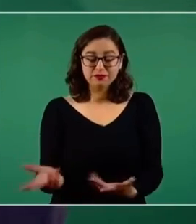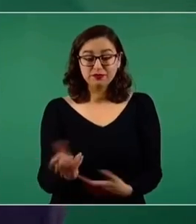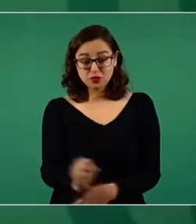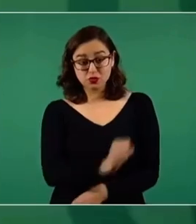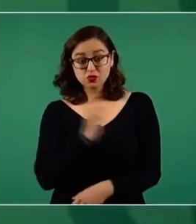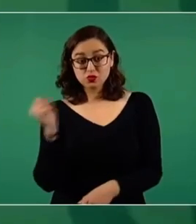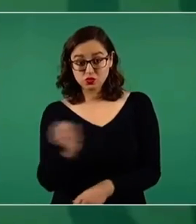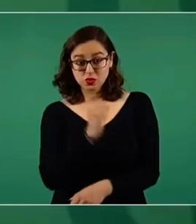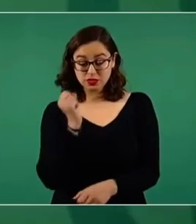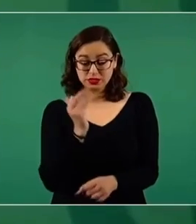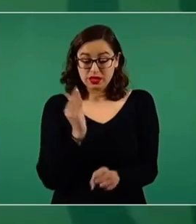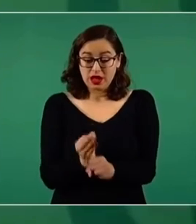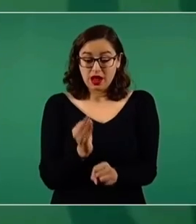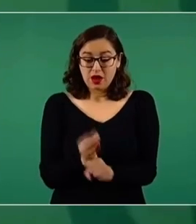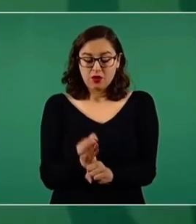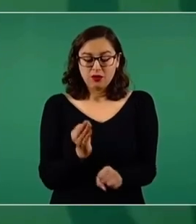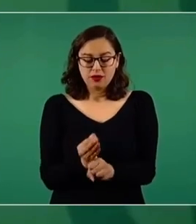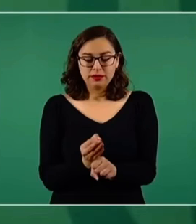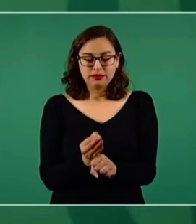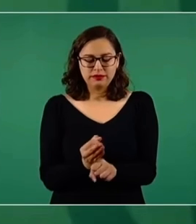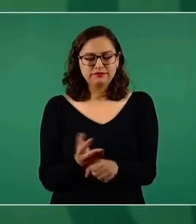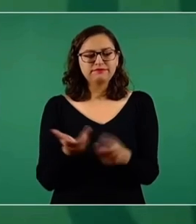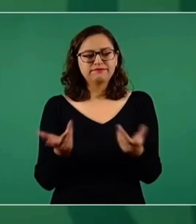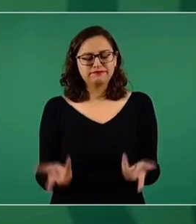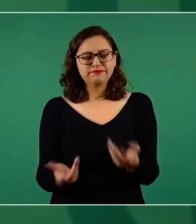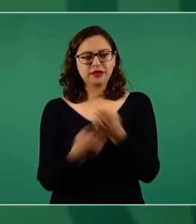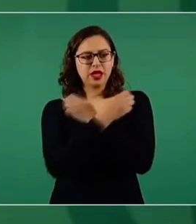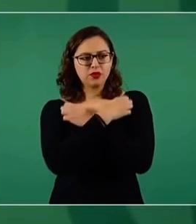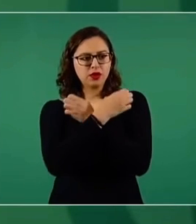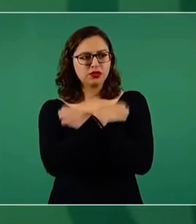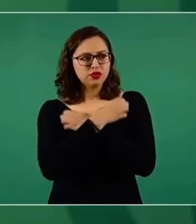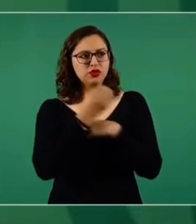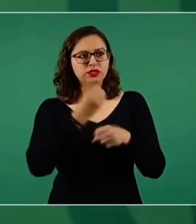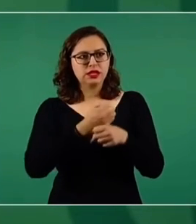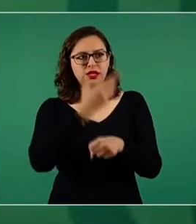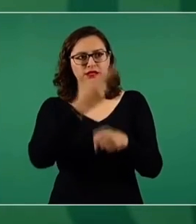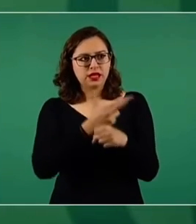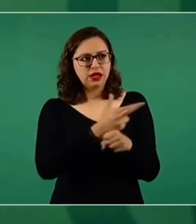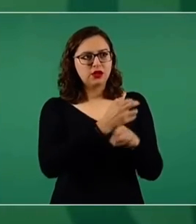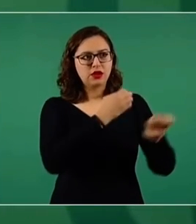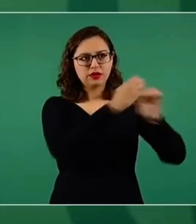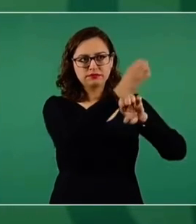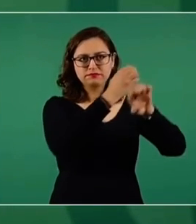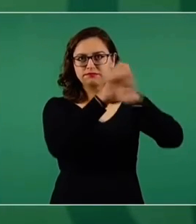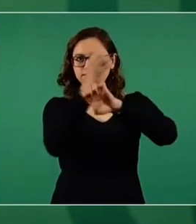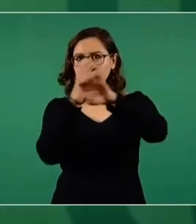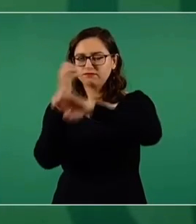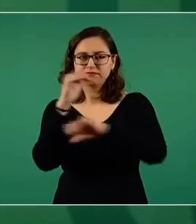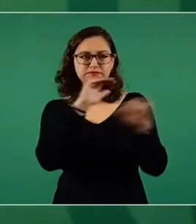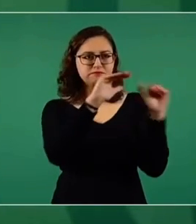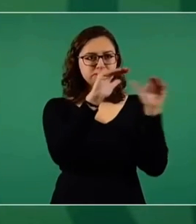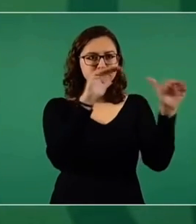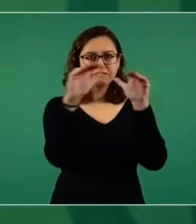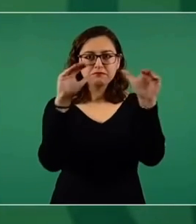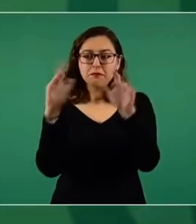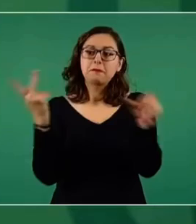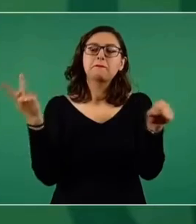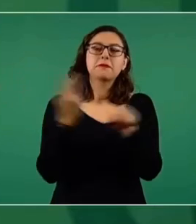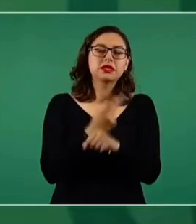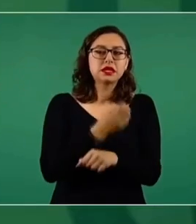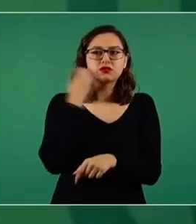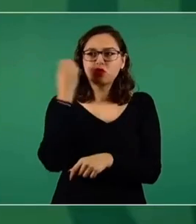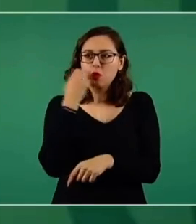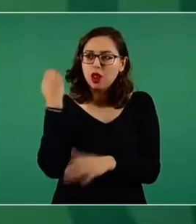y trabajando con los secretarios de educación de los diferentes estados es analizar precisamente cómo se va a apoyar,